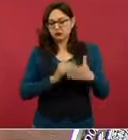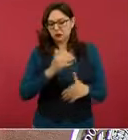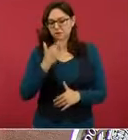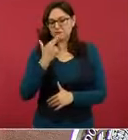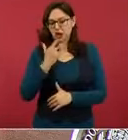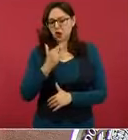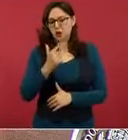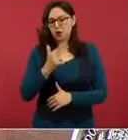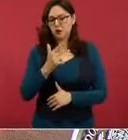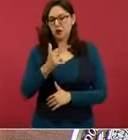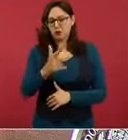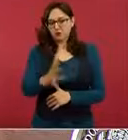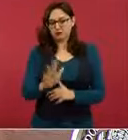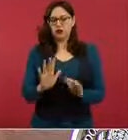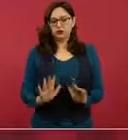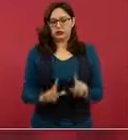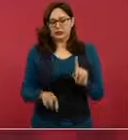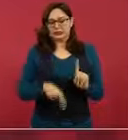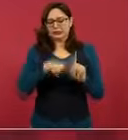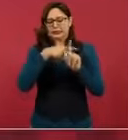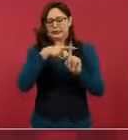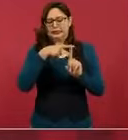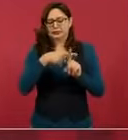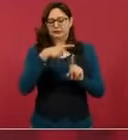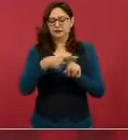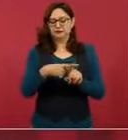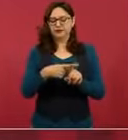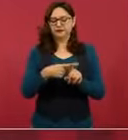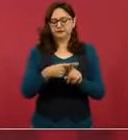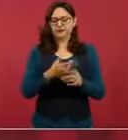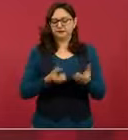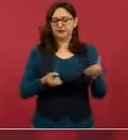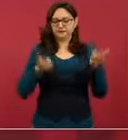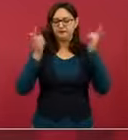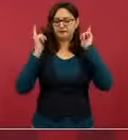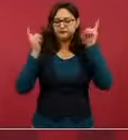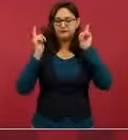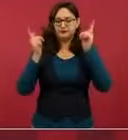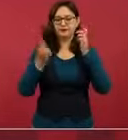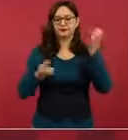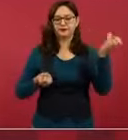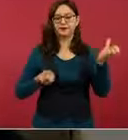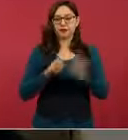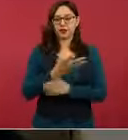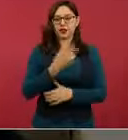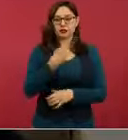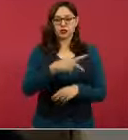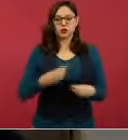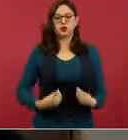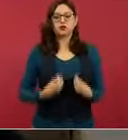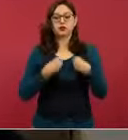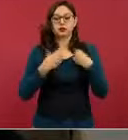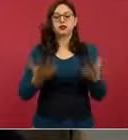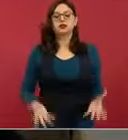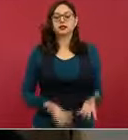Y hay optimismo de que se le va a salvar la vida. Es decir,